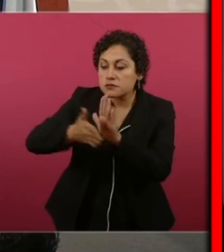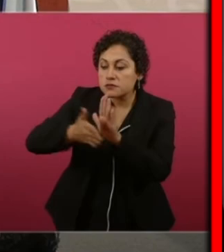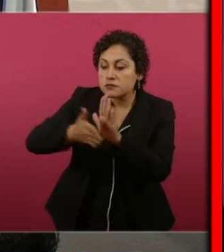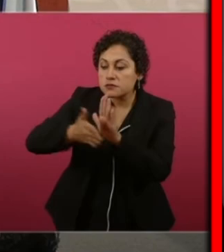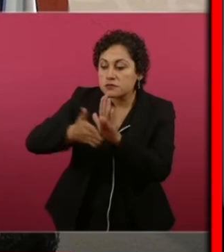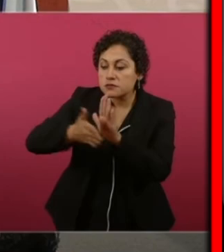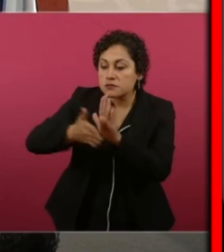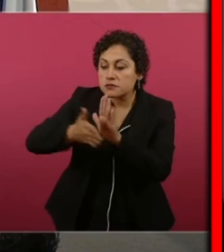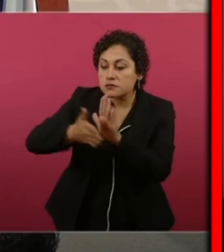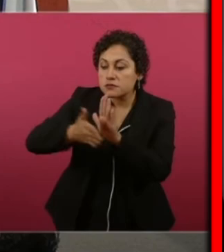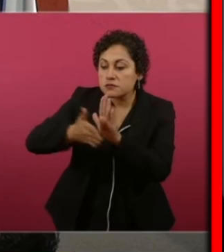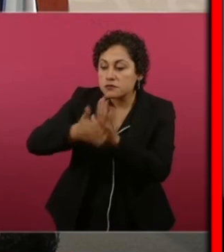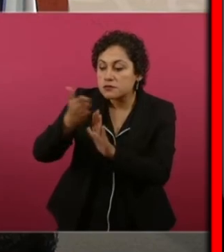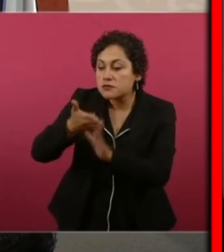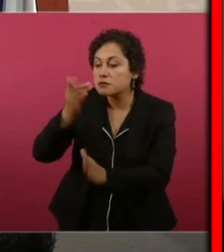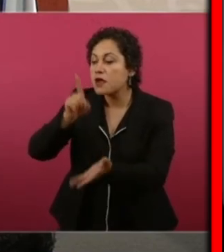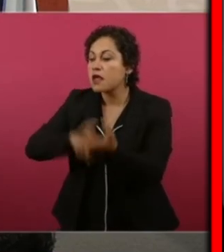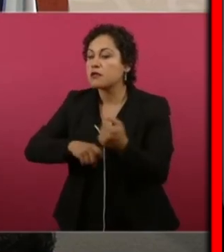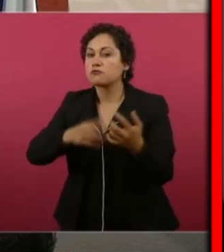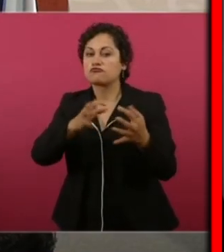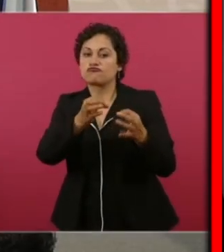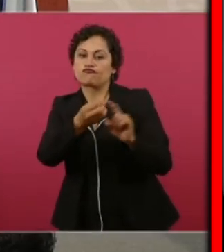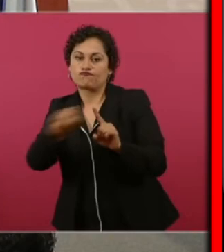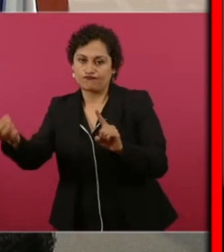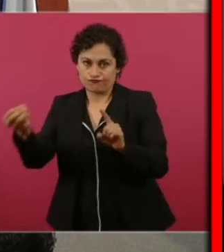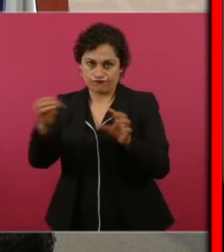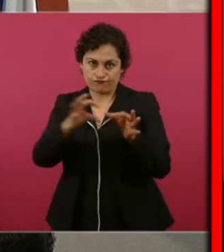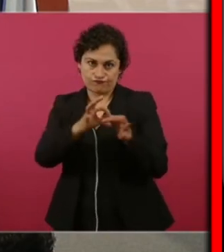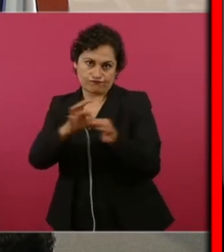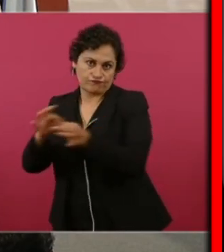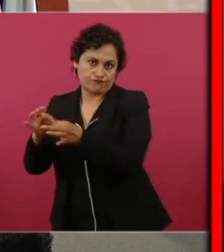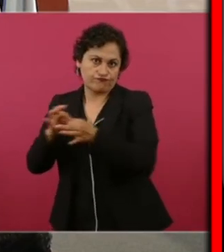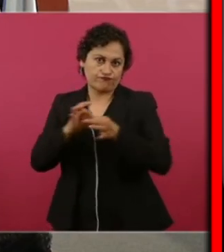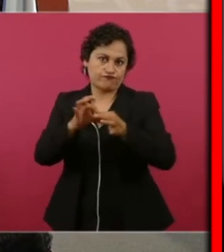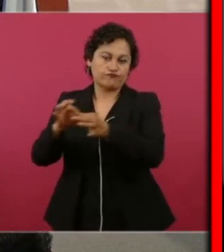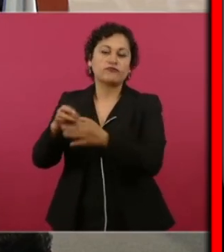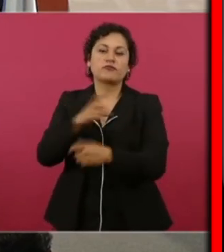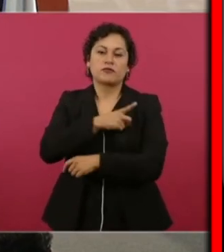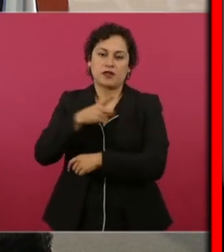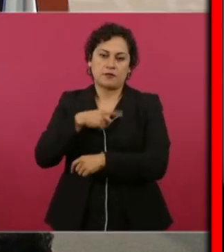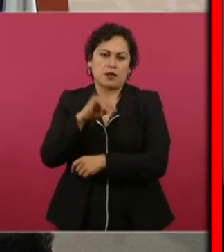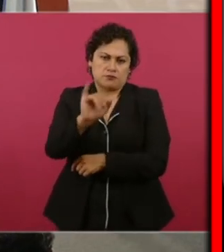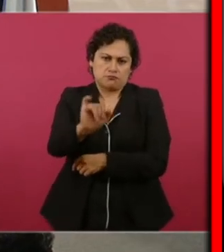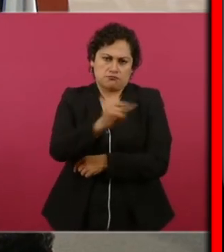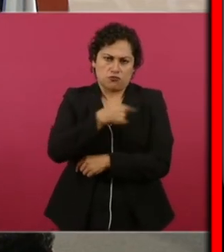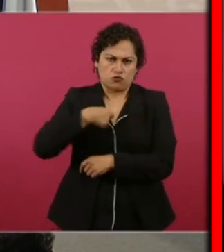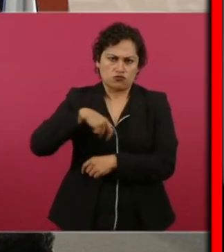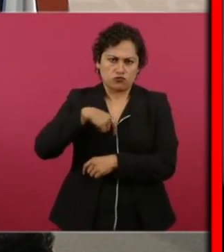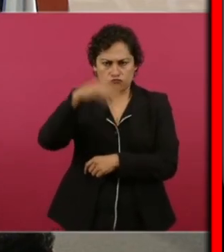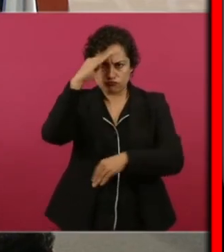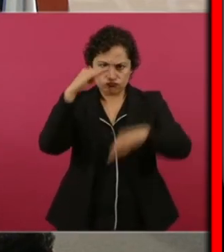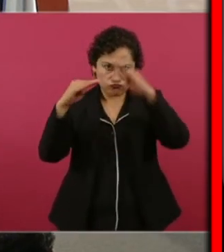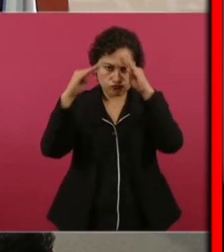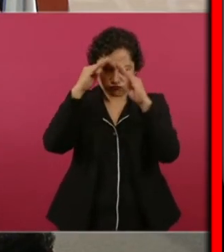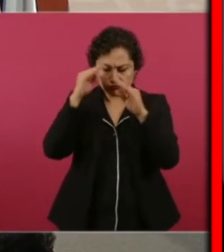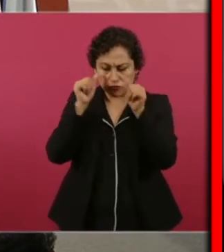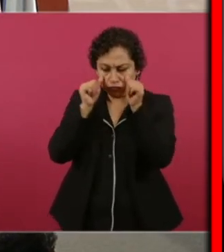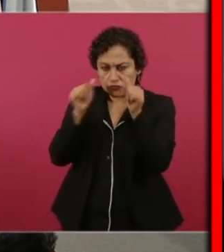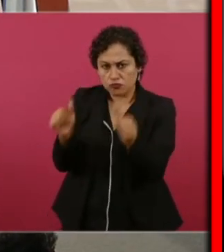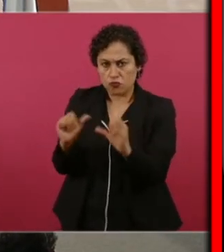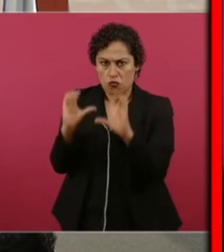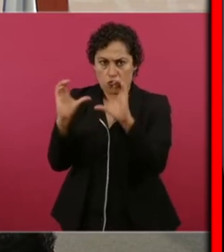mucho coraje, vamos a escuchar. Porque sí tenemos que cuidar eso y esa es una de las